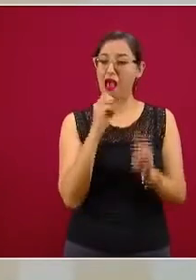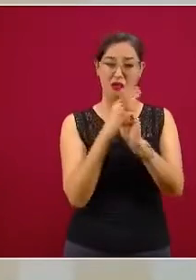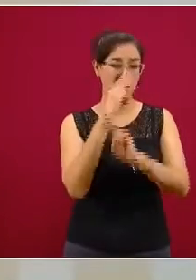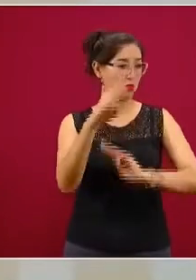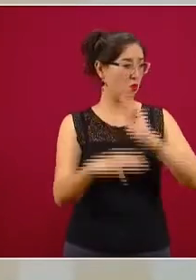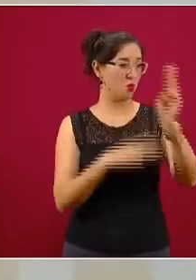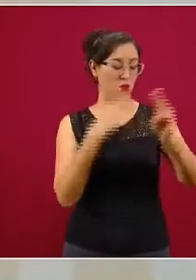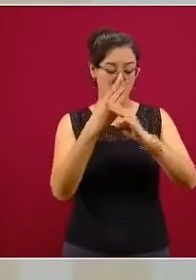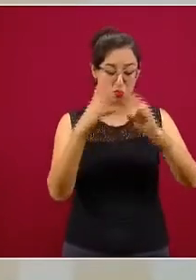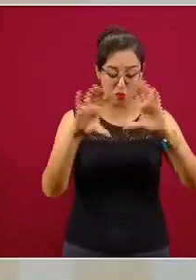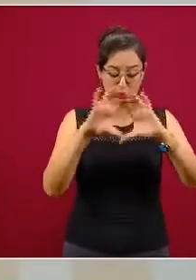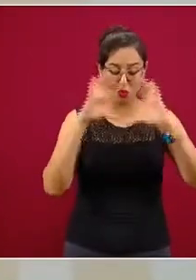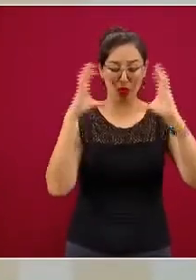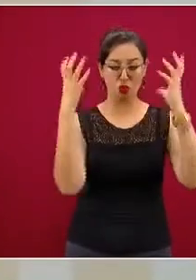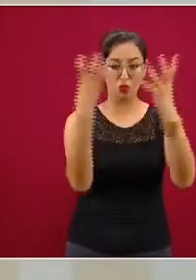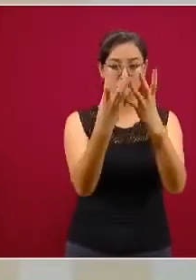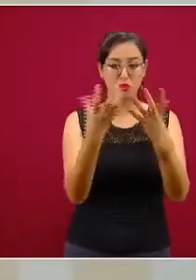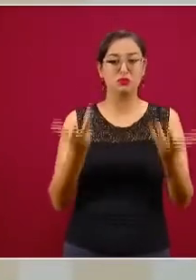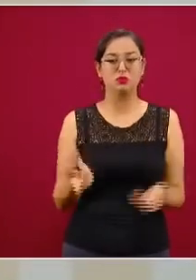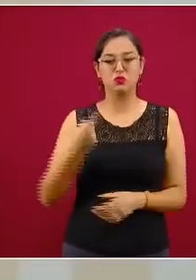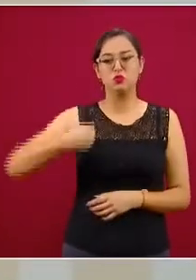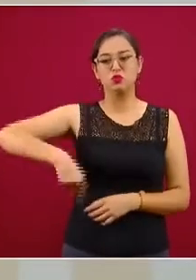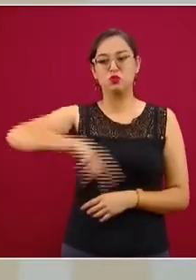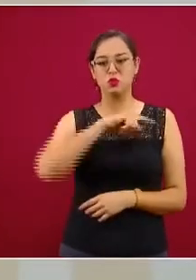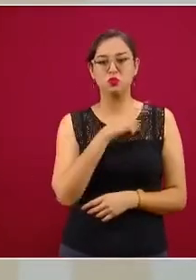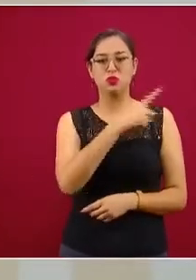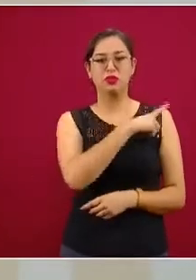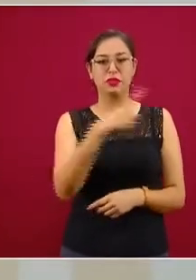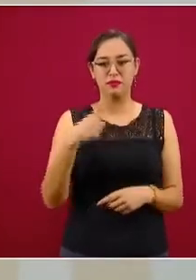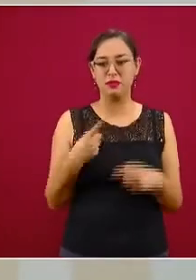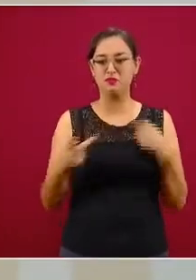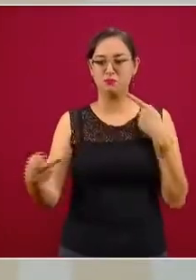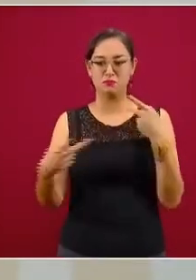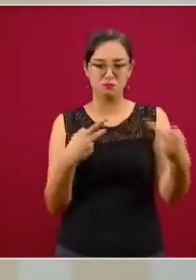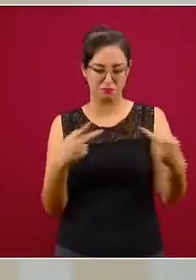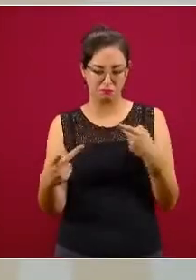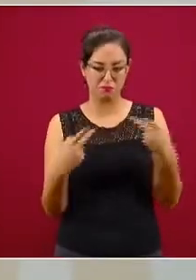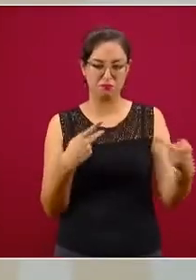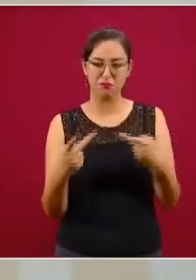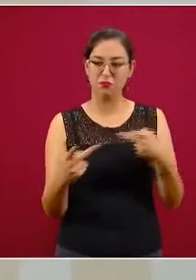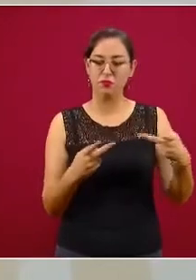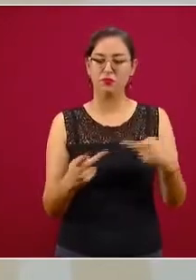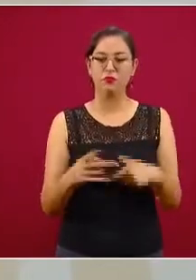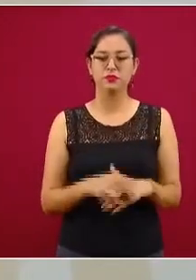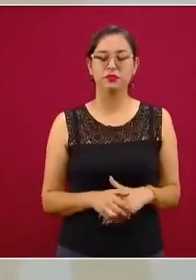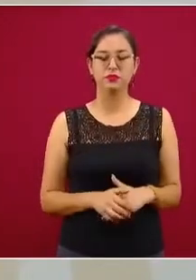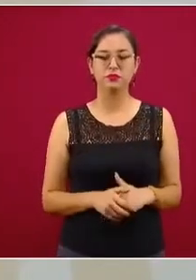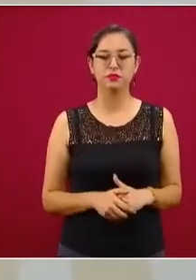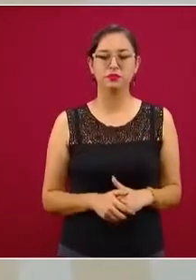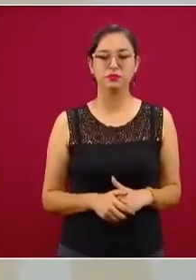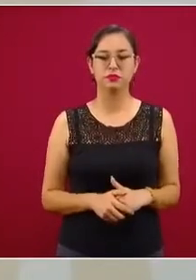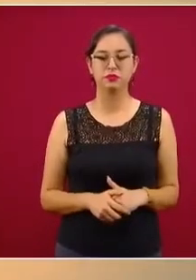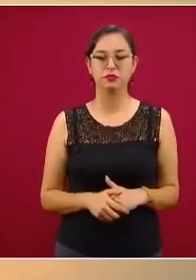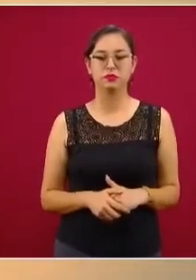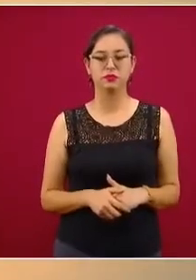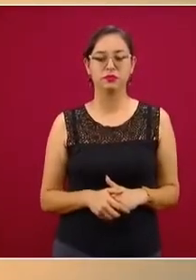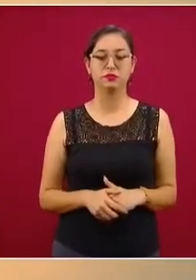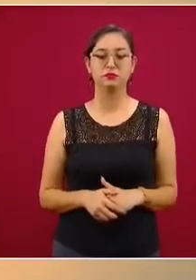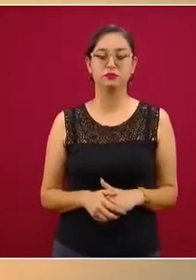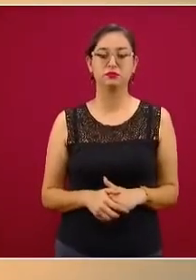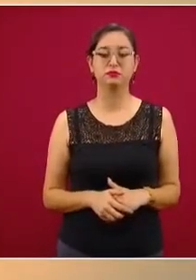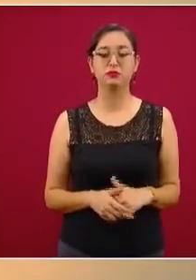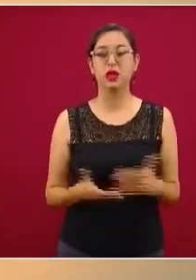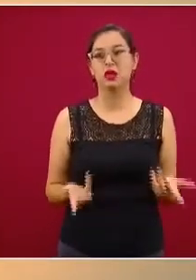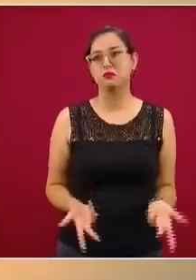mundo. Entonces, teníamos que estar preparados. No es lo mismo hablar del 17 de